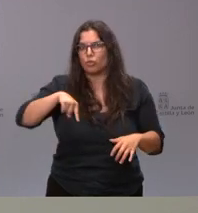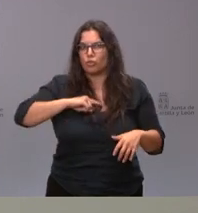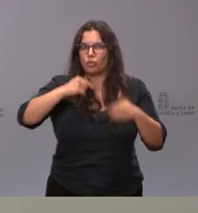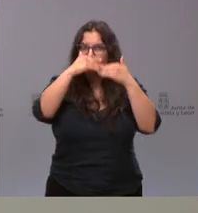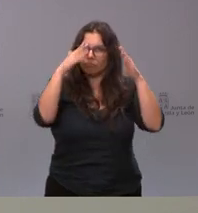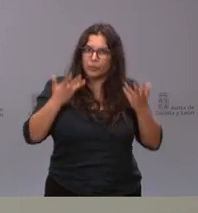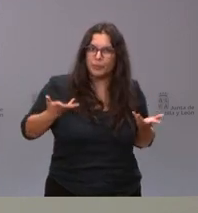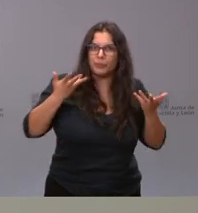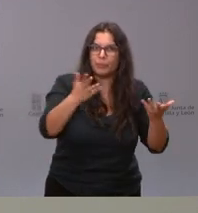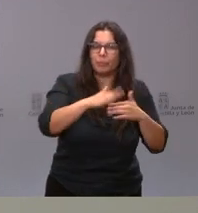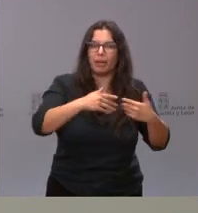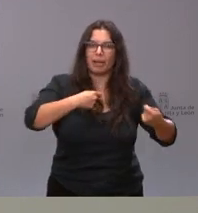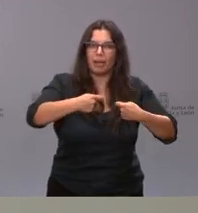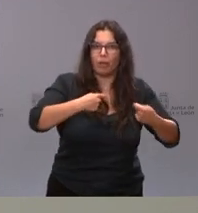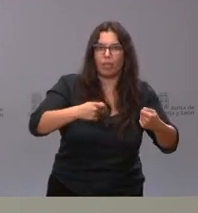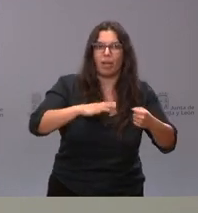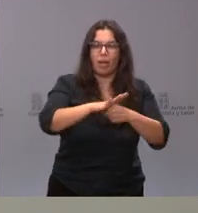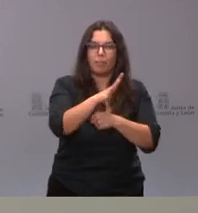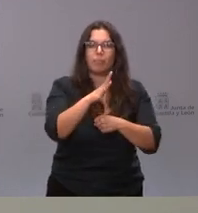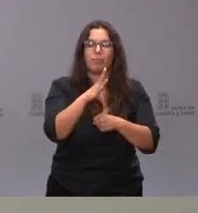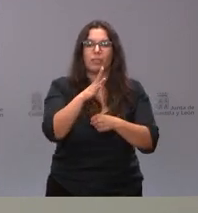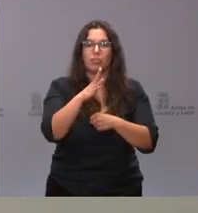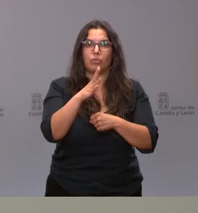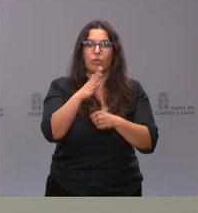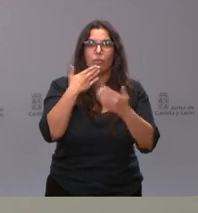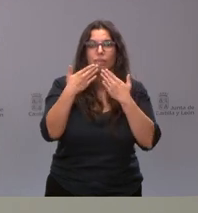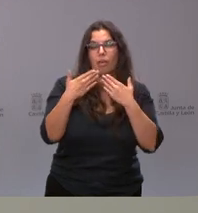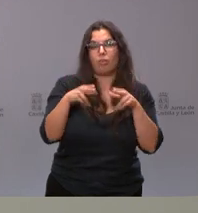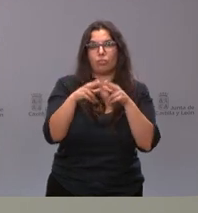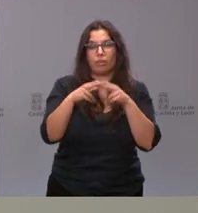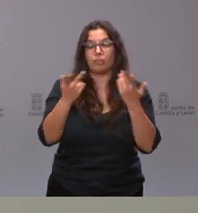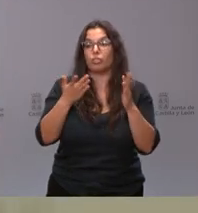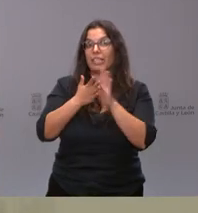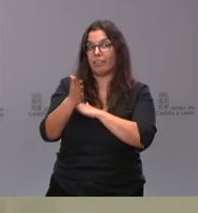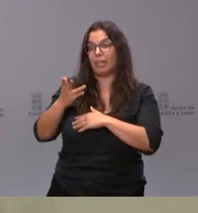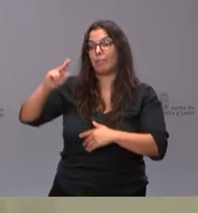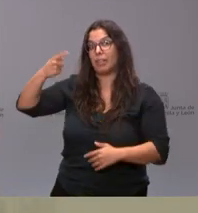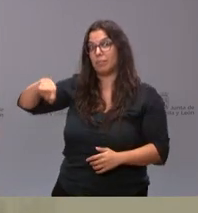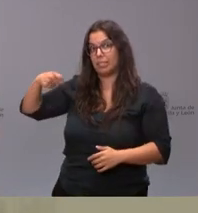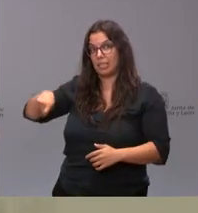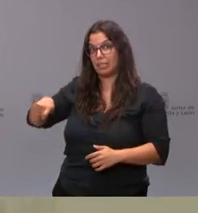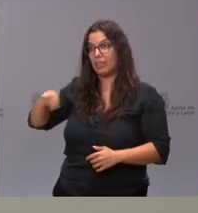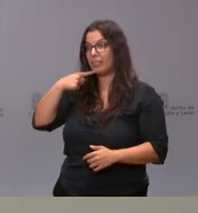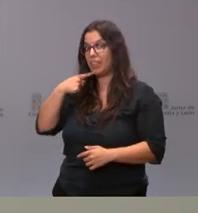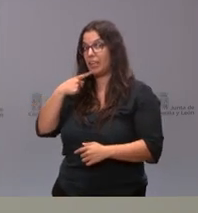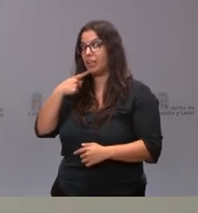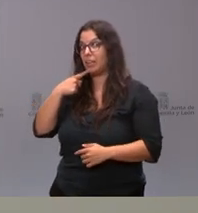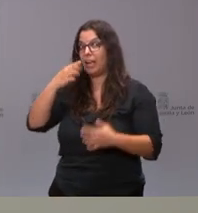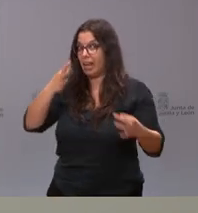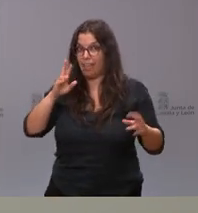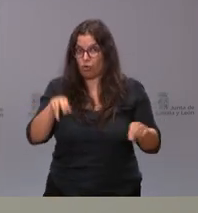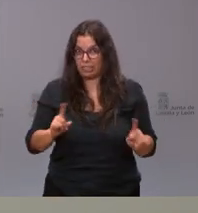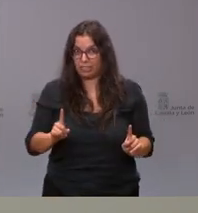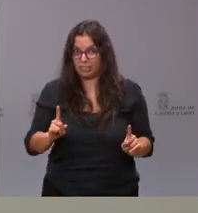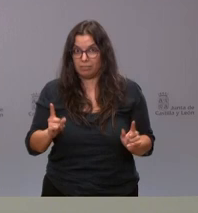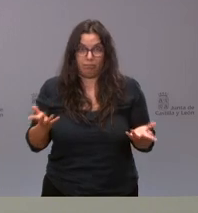a negociar en el ámbito del diálogo social nuevos acuerdos para esta tierra. Entonces, lo que anunció García Gallardo no es así. No es así.